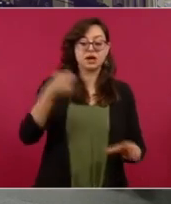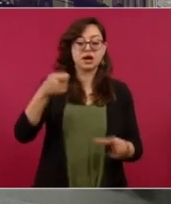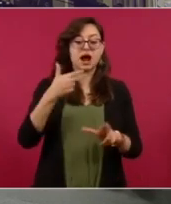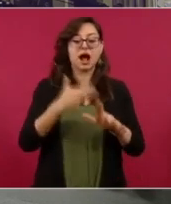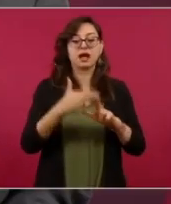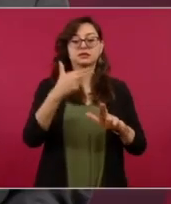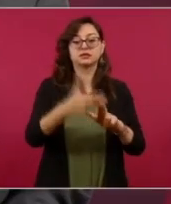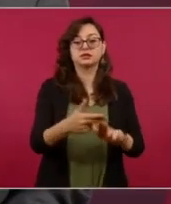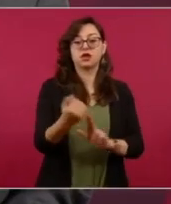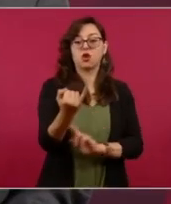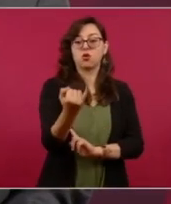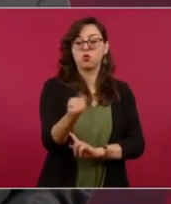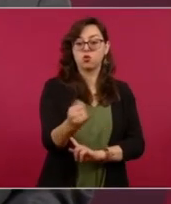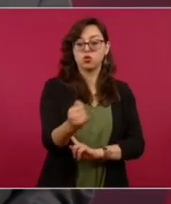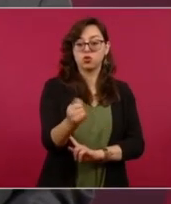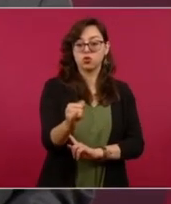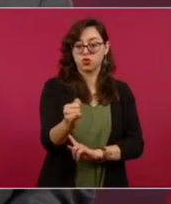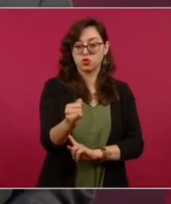esperarnos